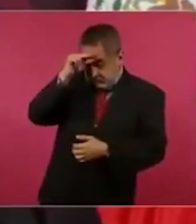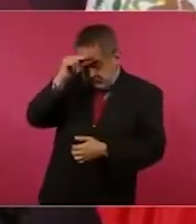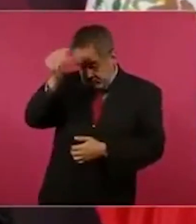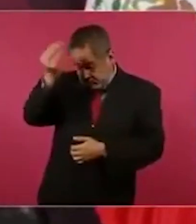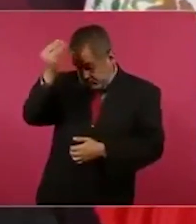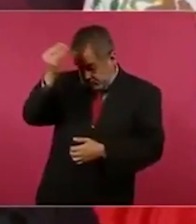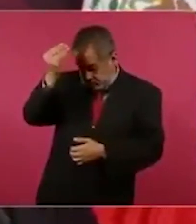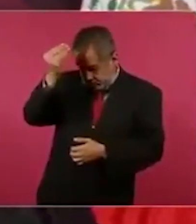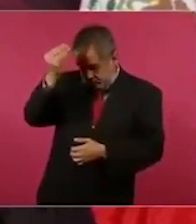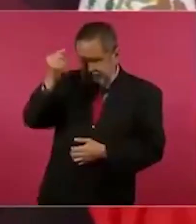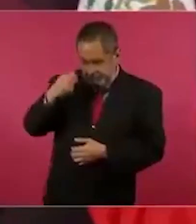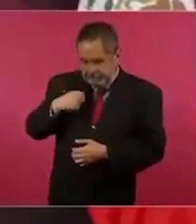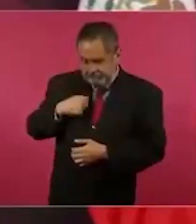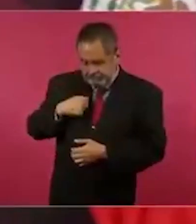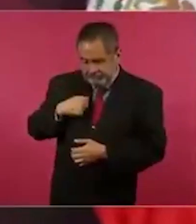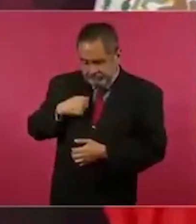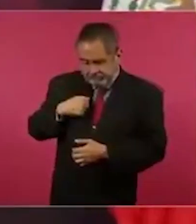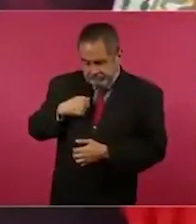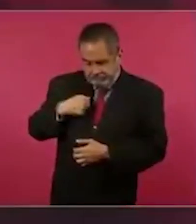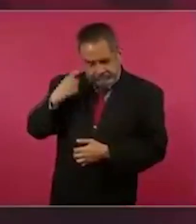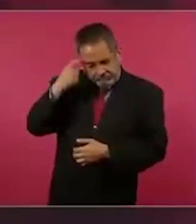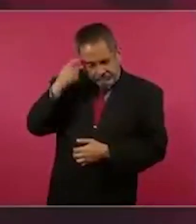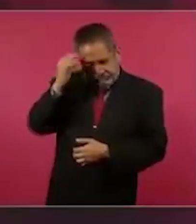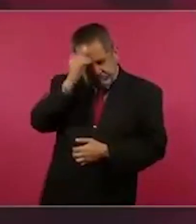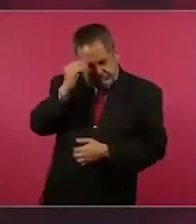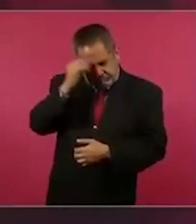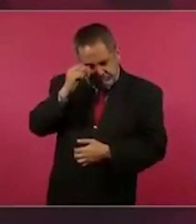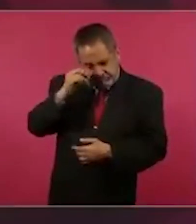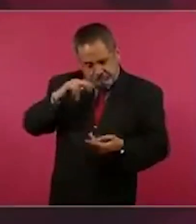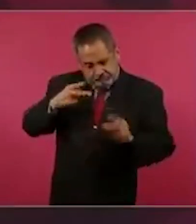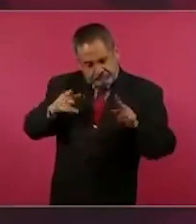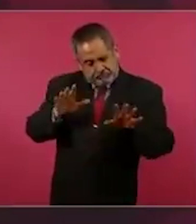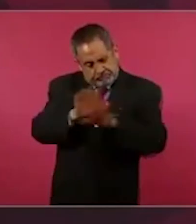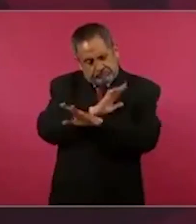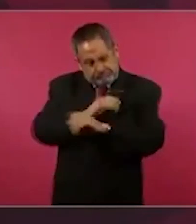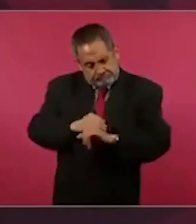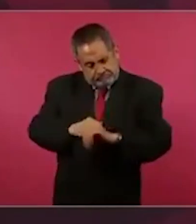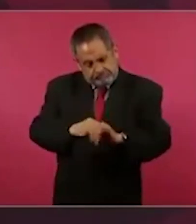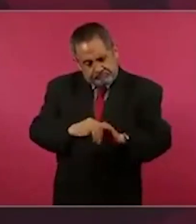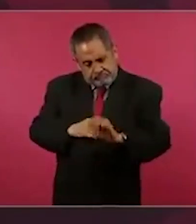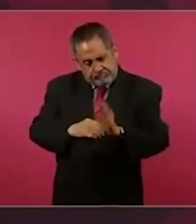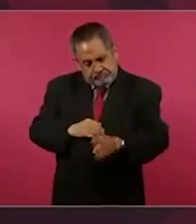respetarnos.